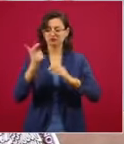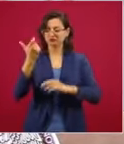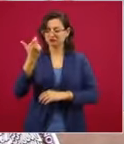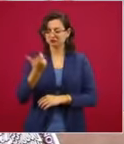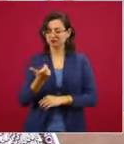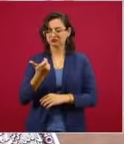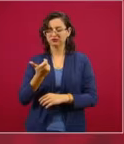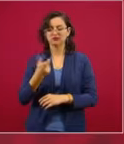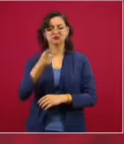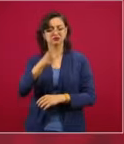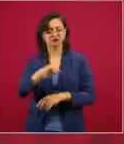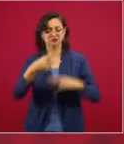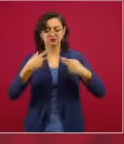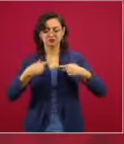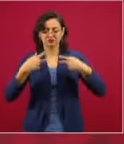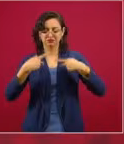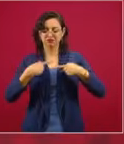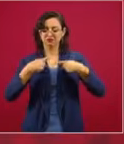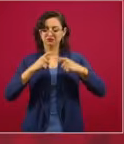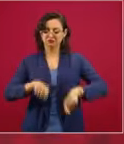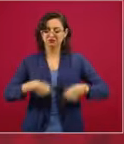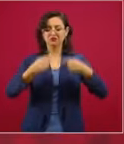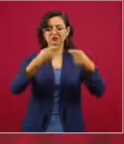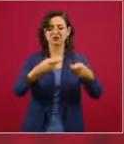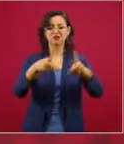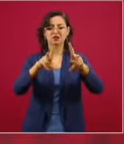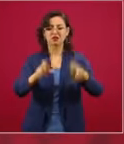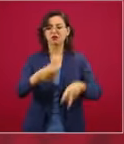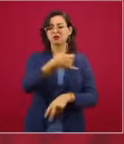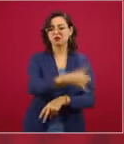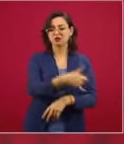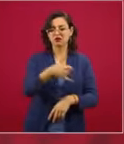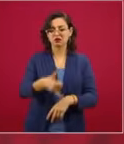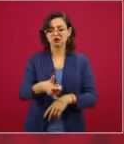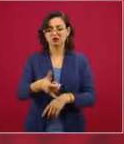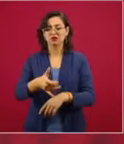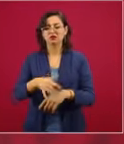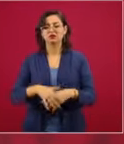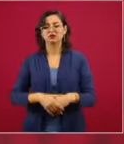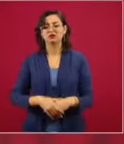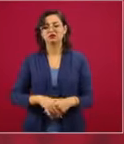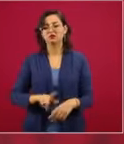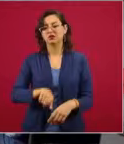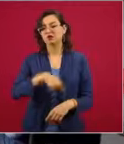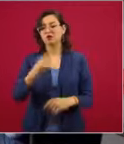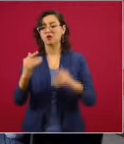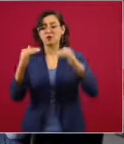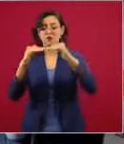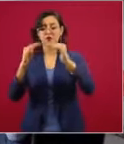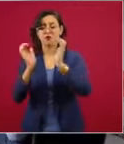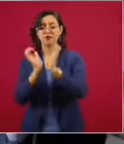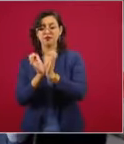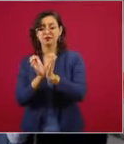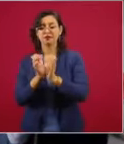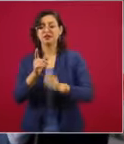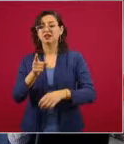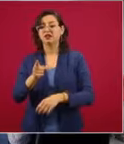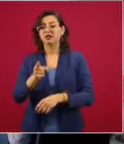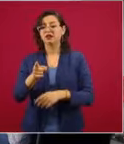a los trabajadores, en el caso del Infonavit, en el caso del Foviste, que se entregue